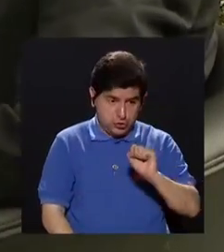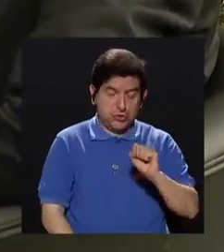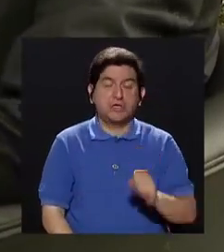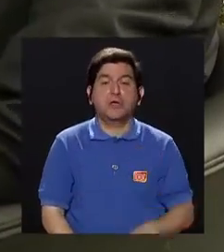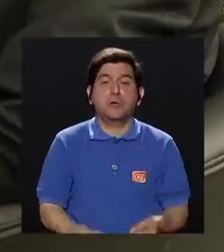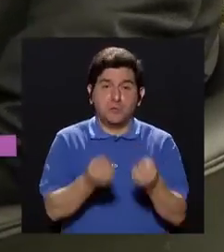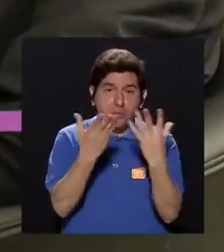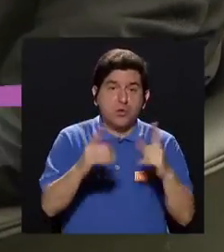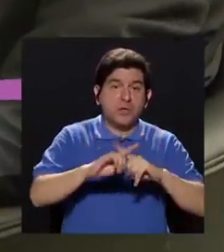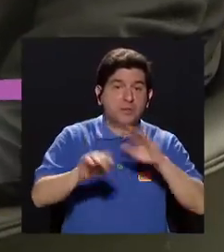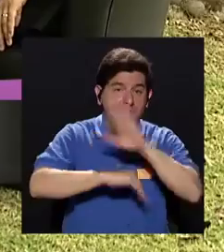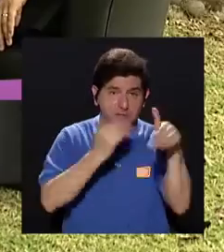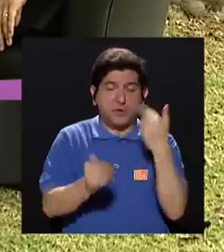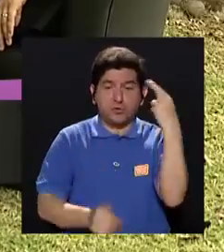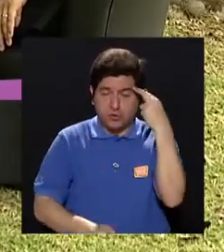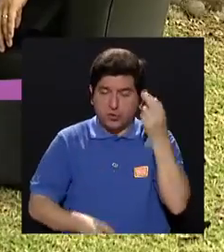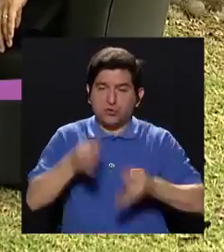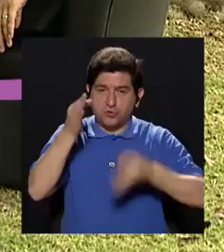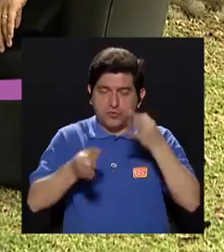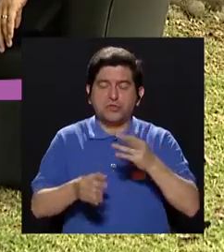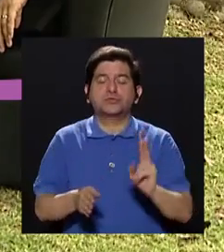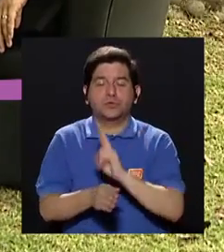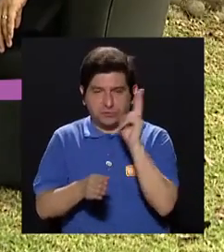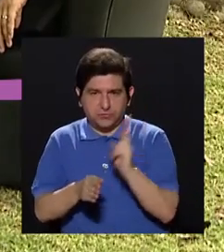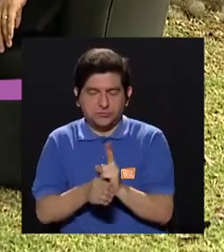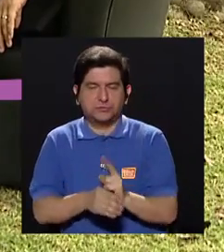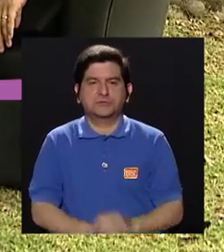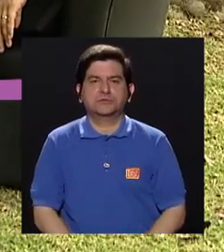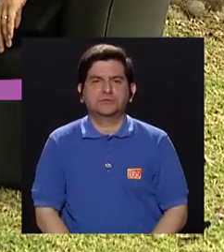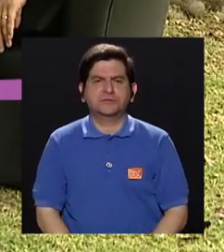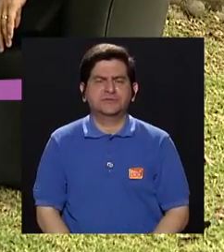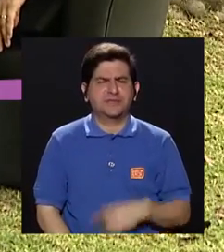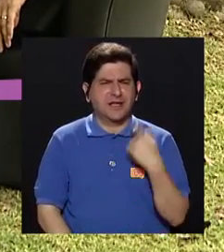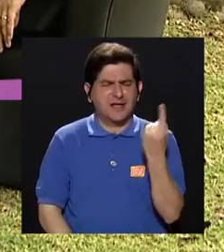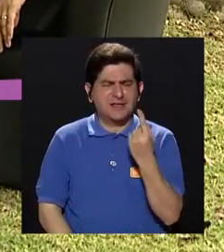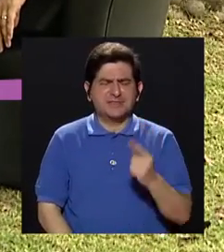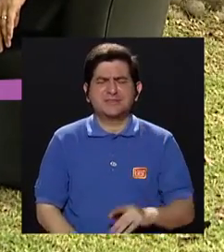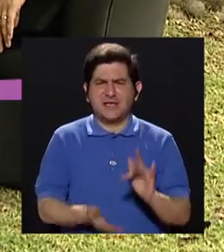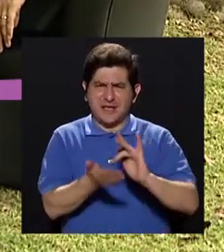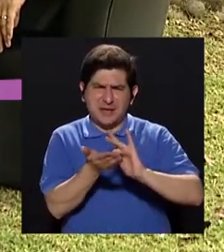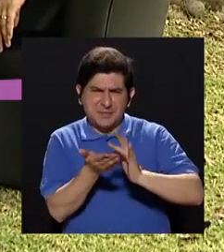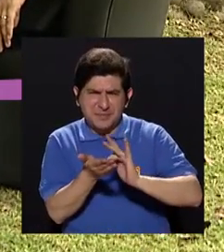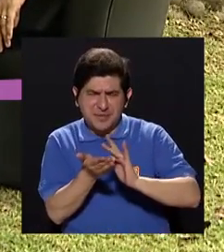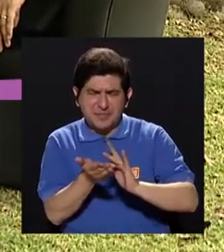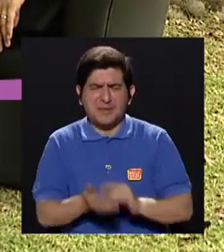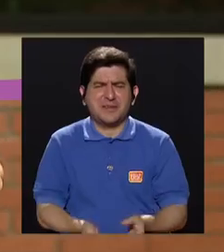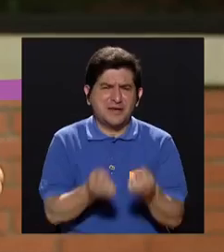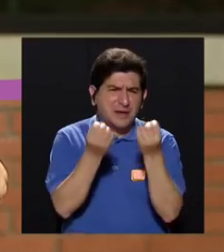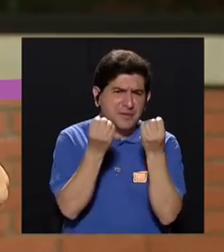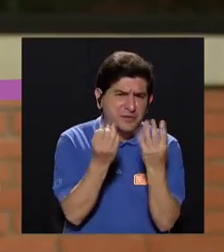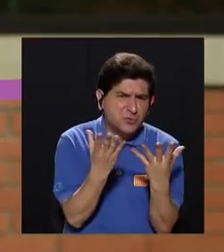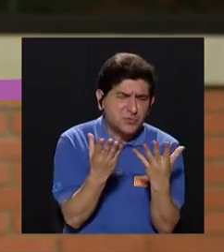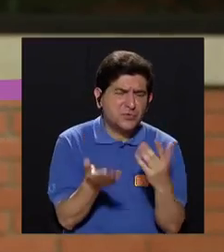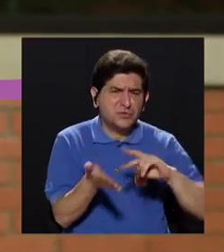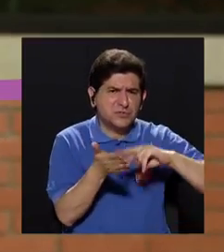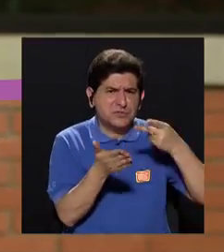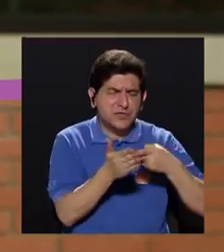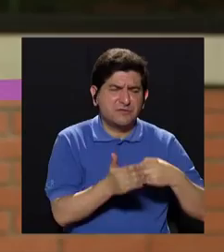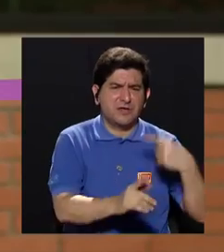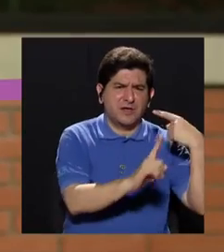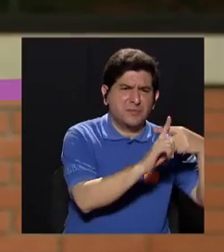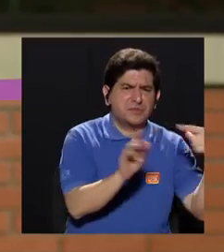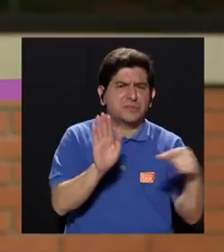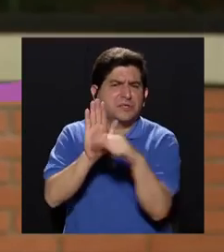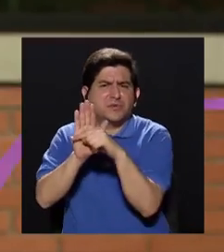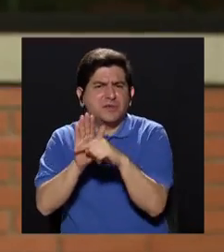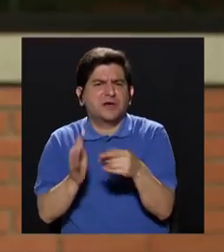justifican. De hecho, Sara, una pregunta, si siempre la polimedicación es negativa o más bien positiva, o sea, en qué